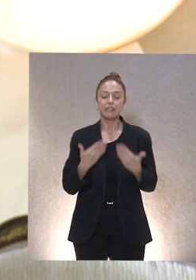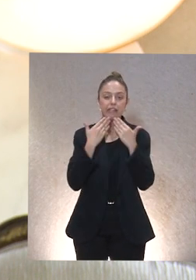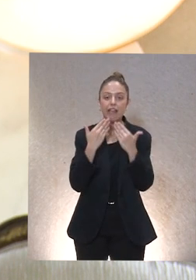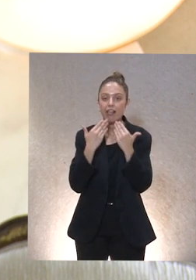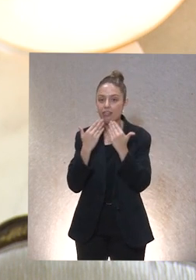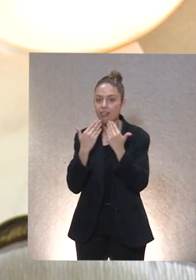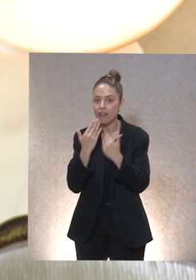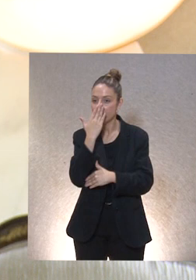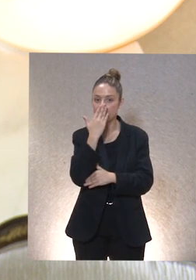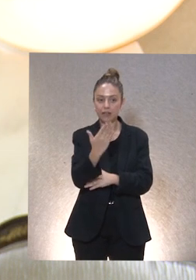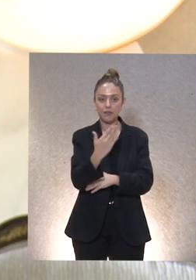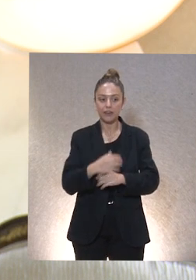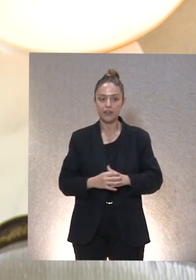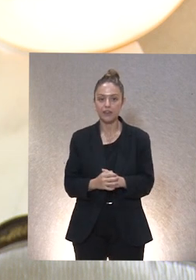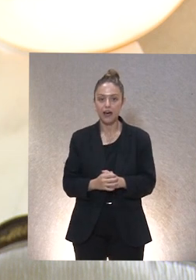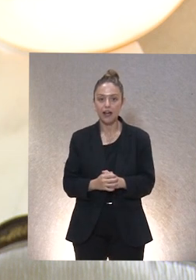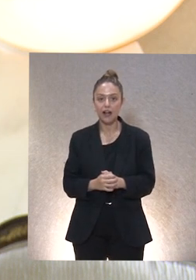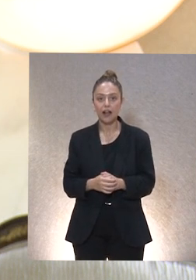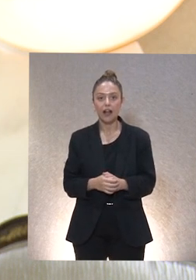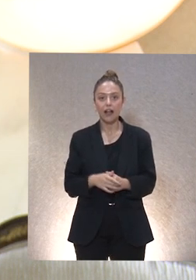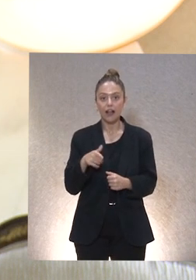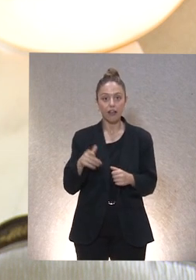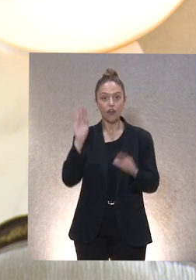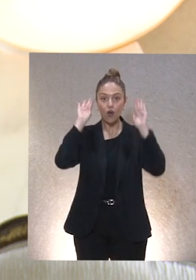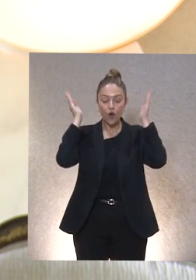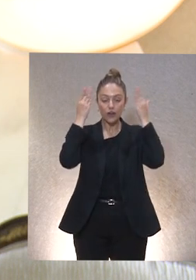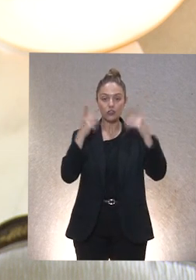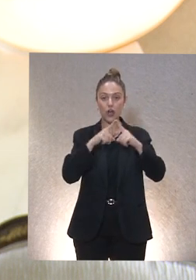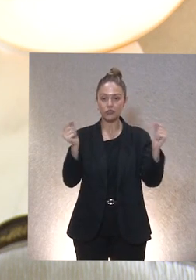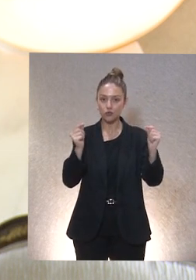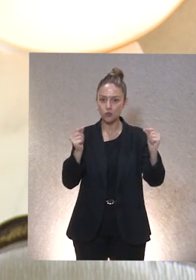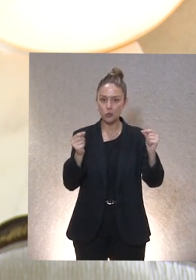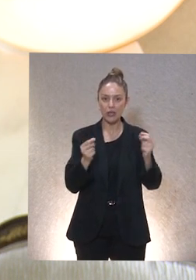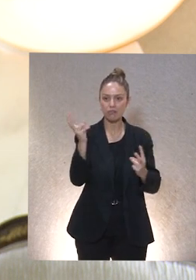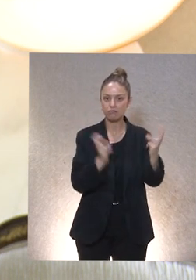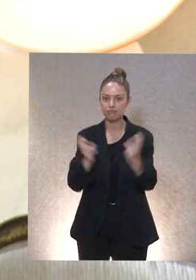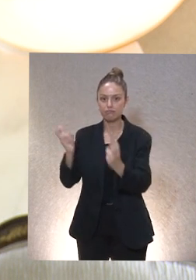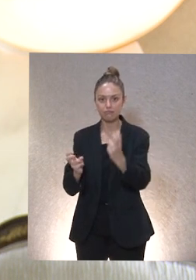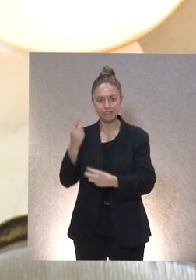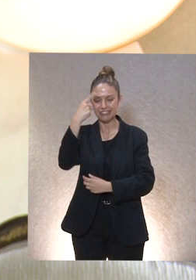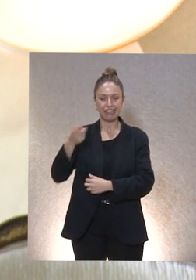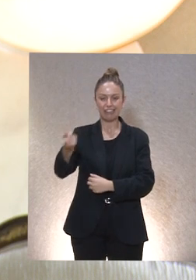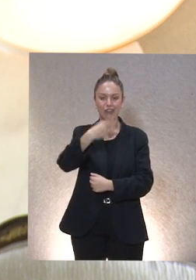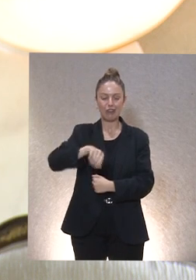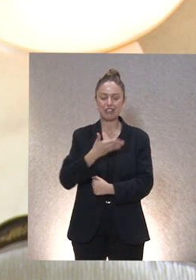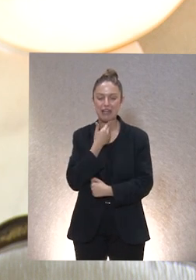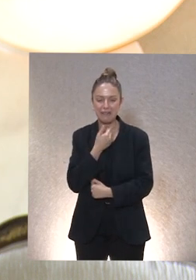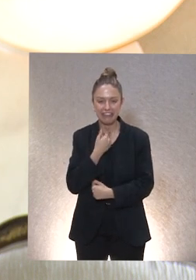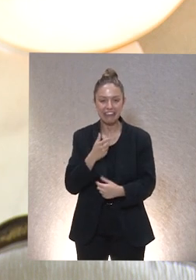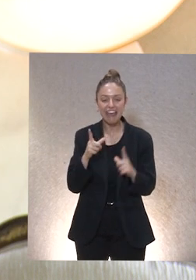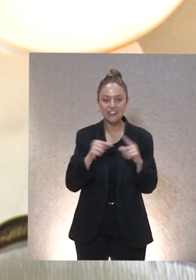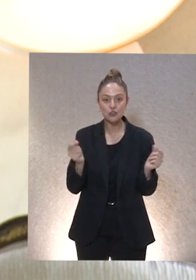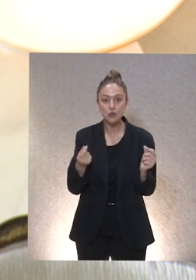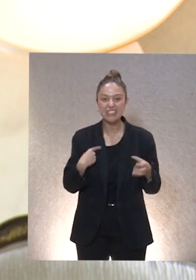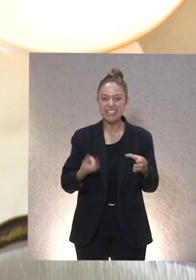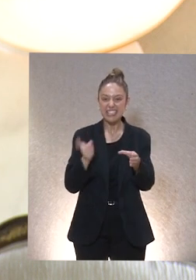la gran acogida que tuvo el Congreso en Asturias. Sé que Asturias conmueve y apetece a todo el mundo. Se han tenido que cerrar